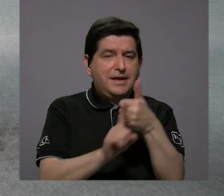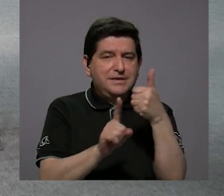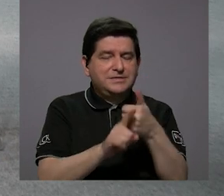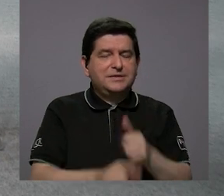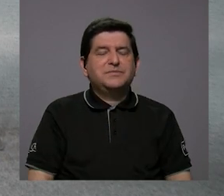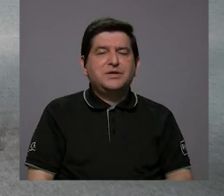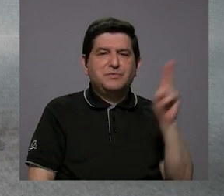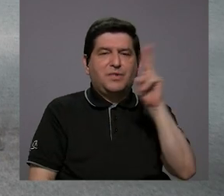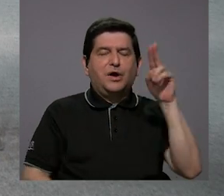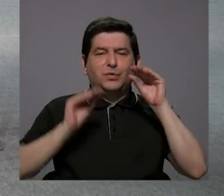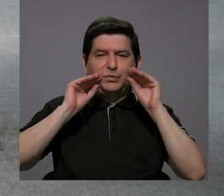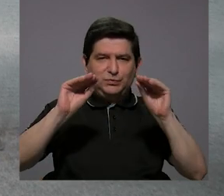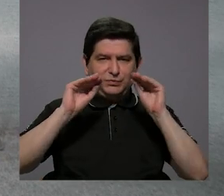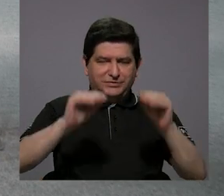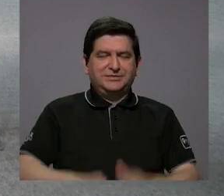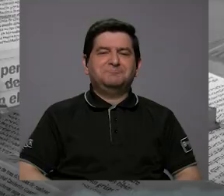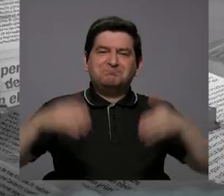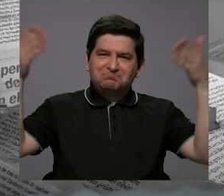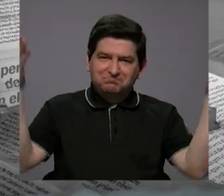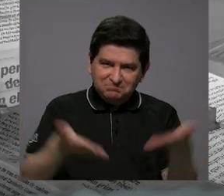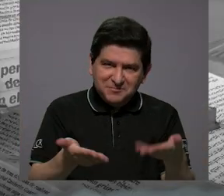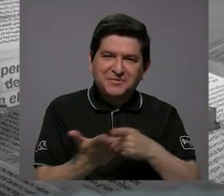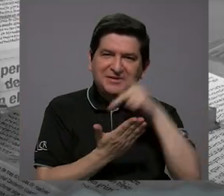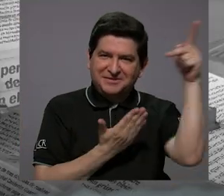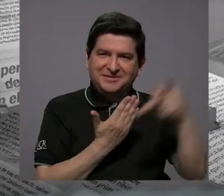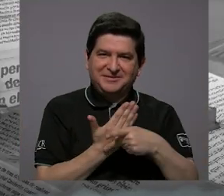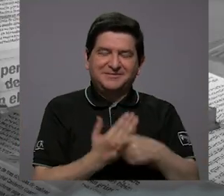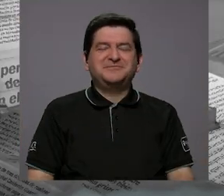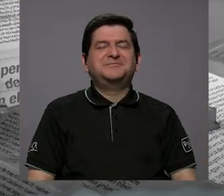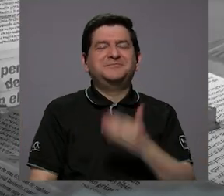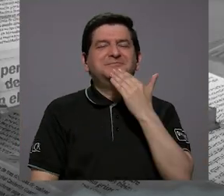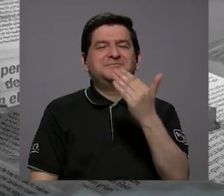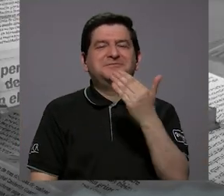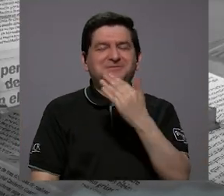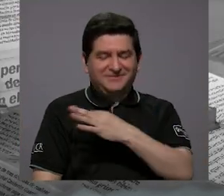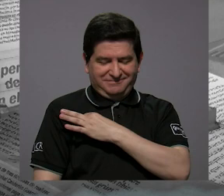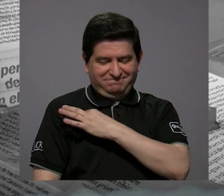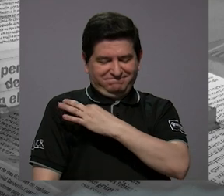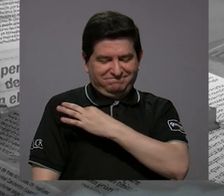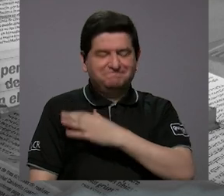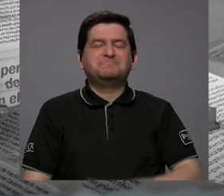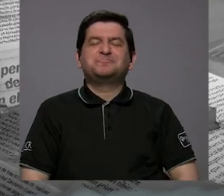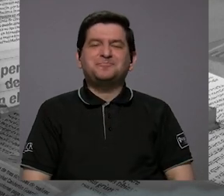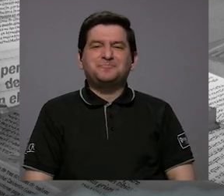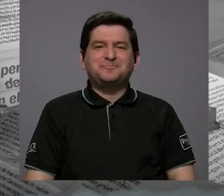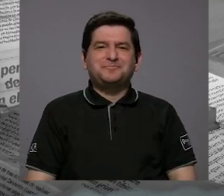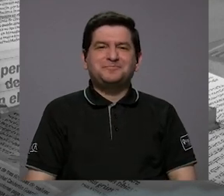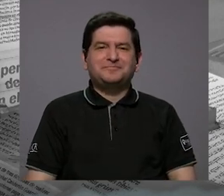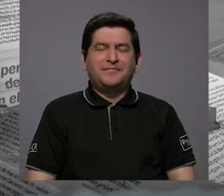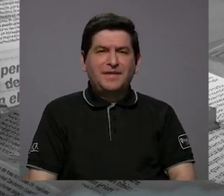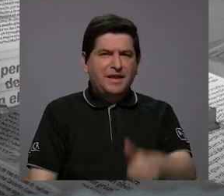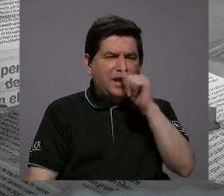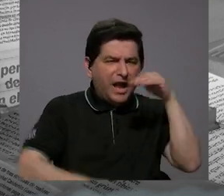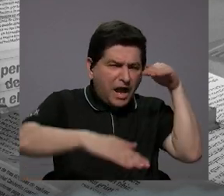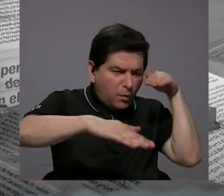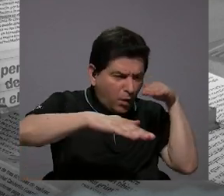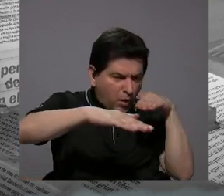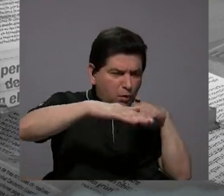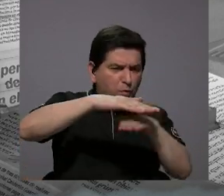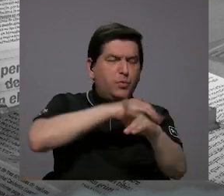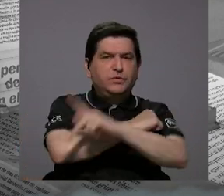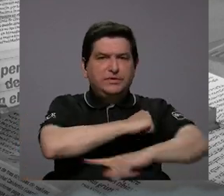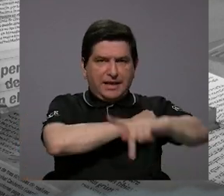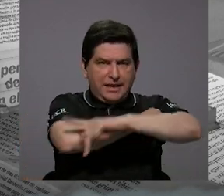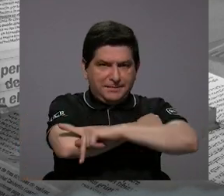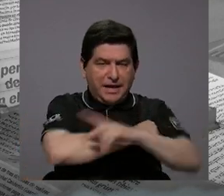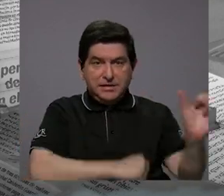misma unidad académica. Bienvenida al programa. Muchas gracias por la invitación. Mire, las aguas subterráneas en